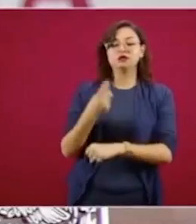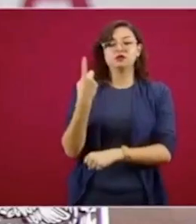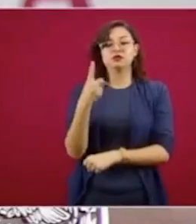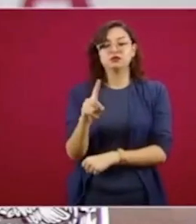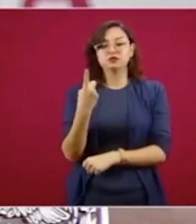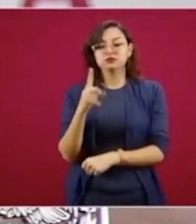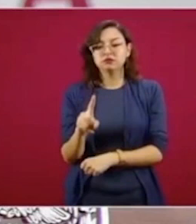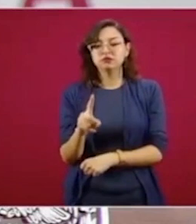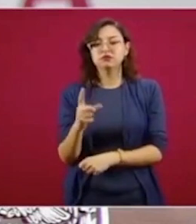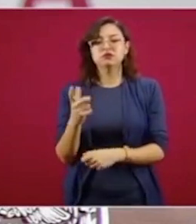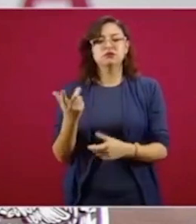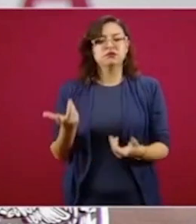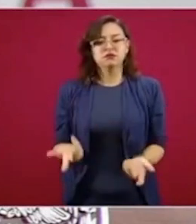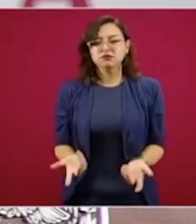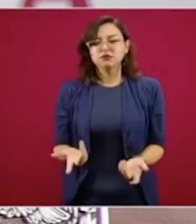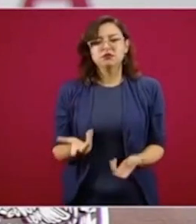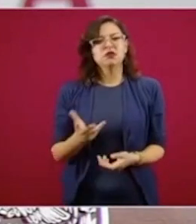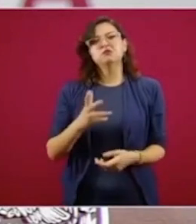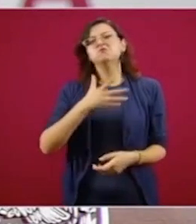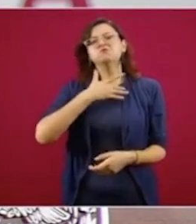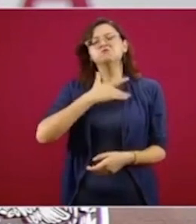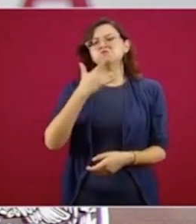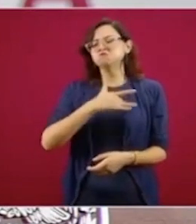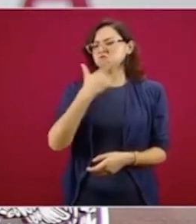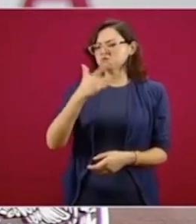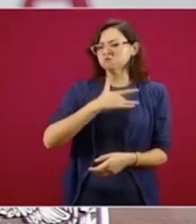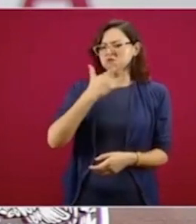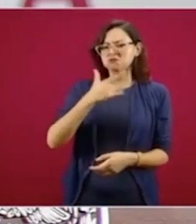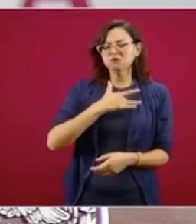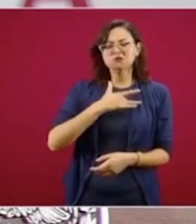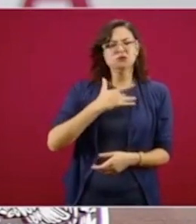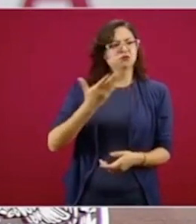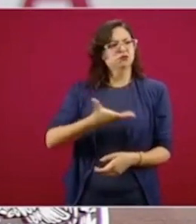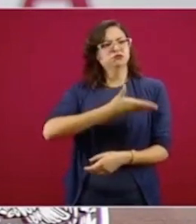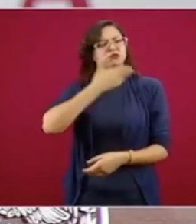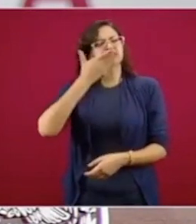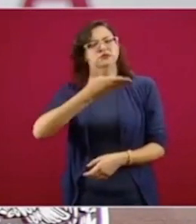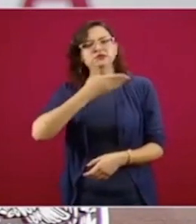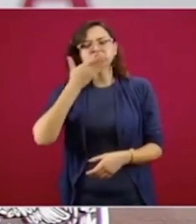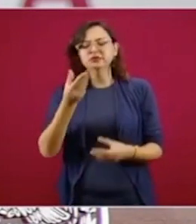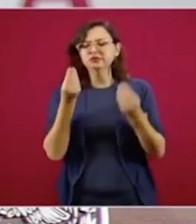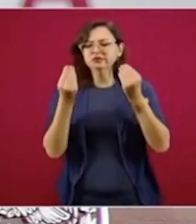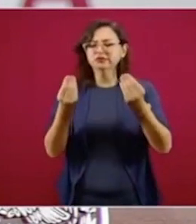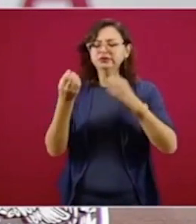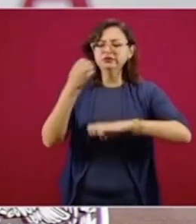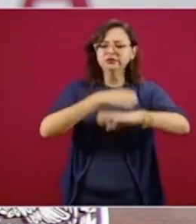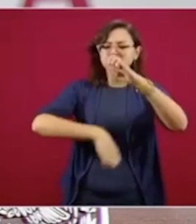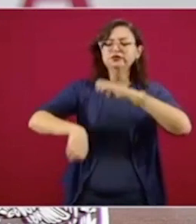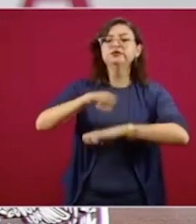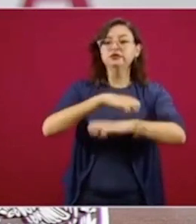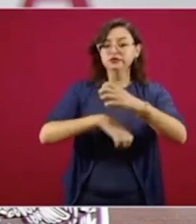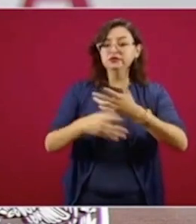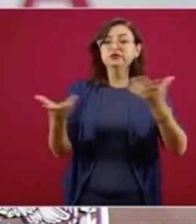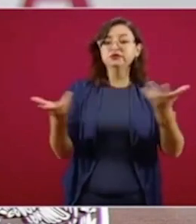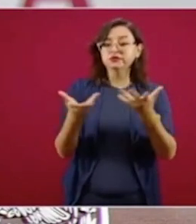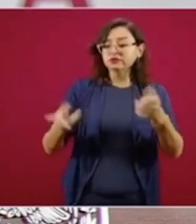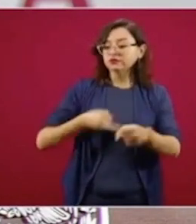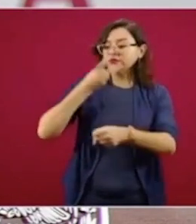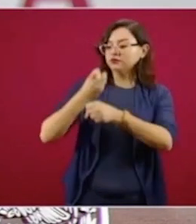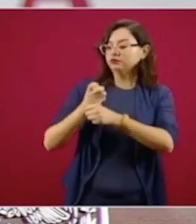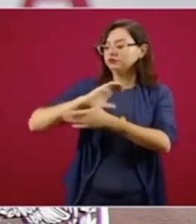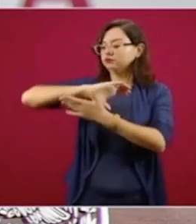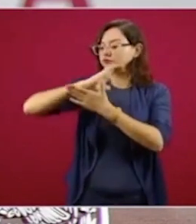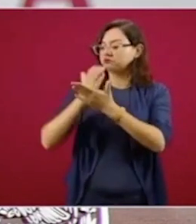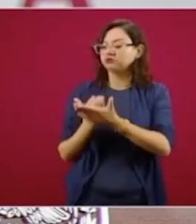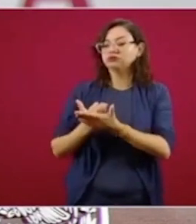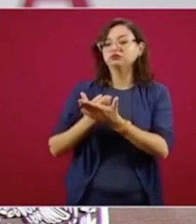parte ya de una práctica casi normalizada para cerrar el año, muchas empresas de subcontratación dieron de baja